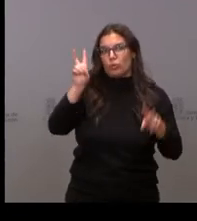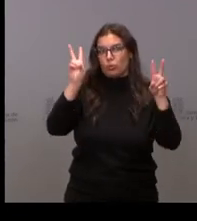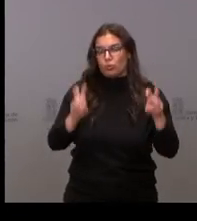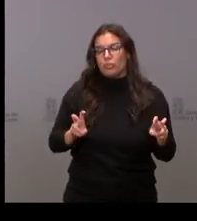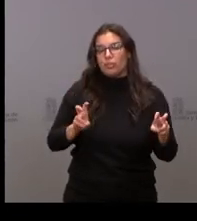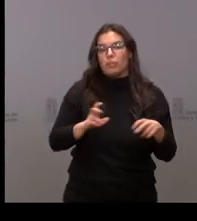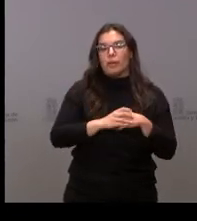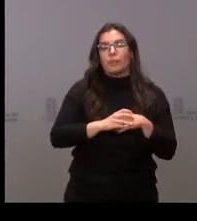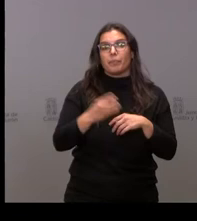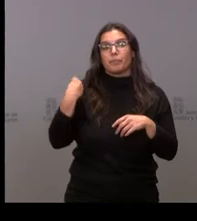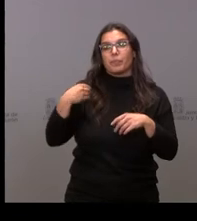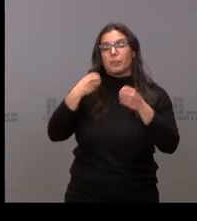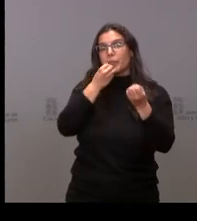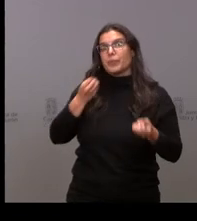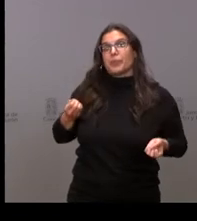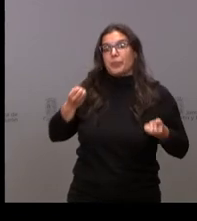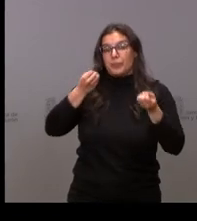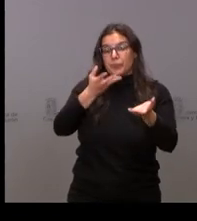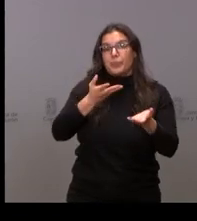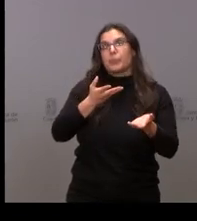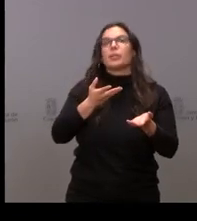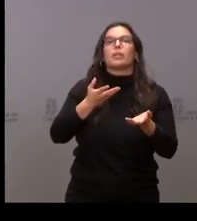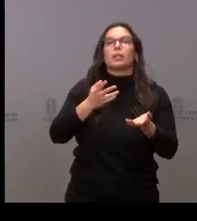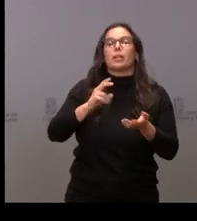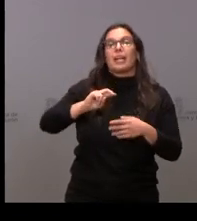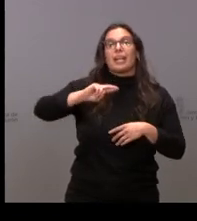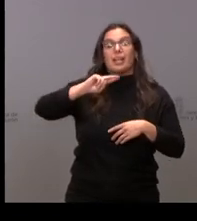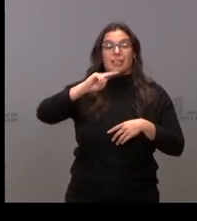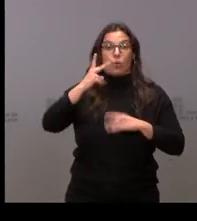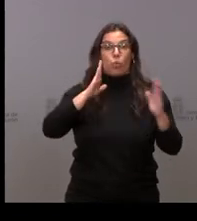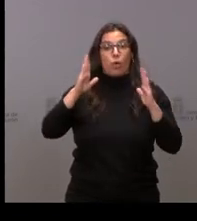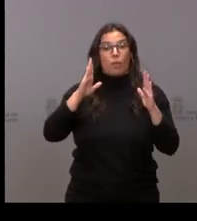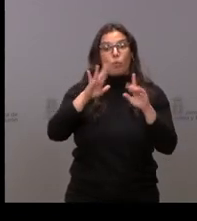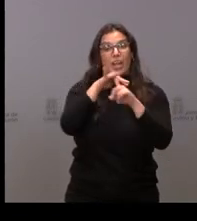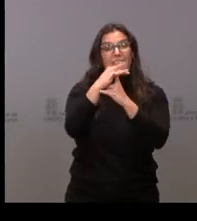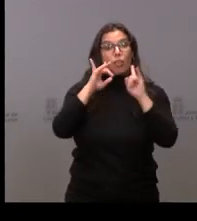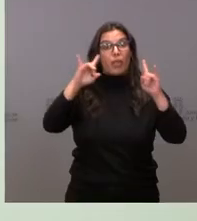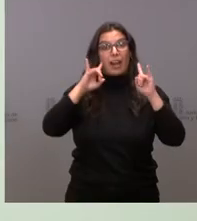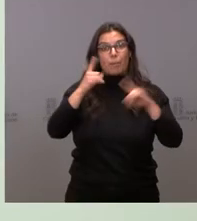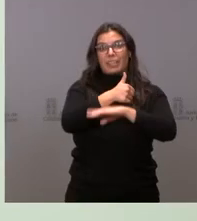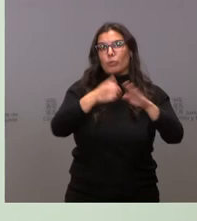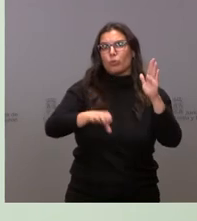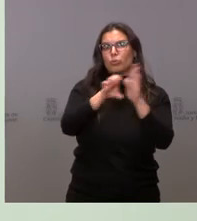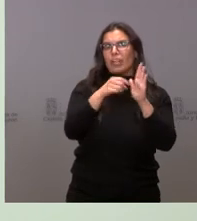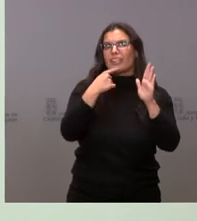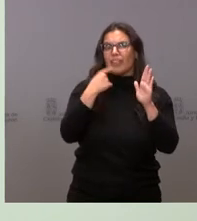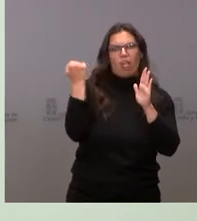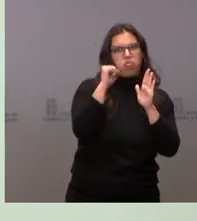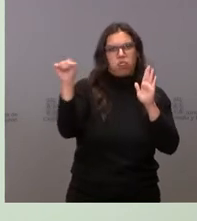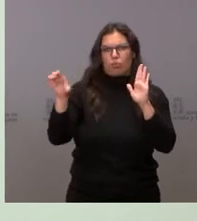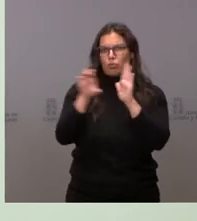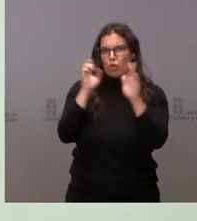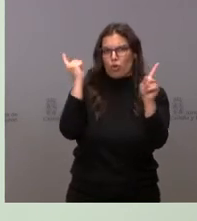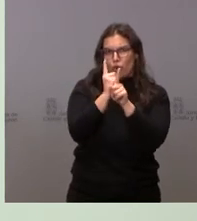la declaración de inconstitucionalidad del segundo estado de alarma? Gracias. Vamos a ver, yo me vuelvo